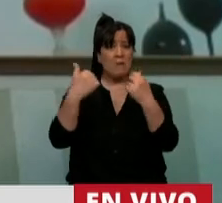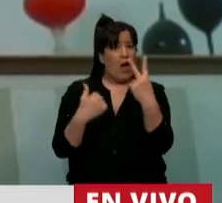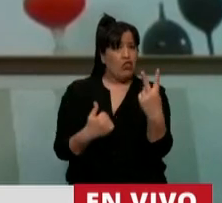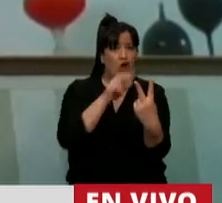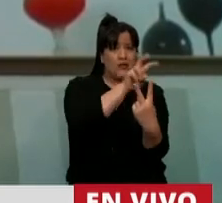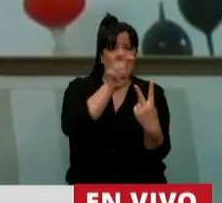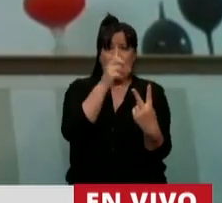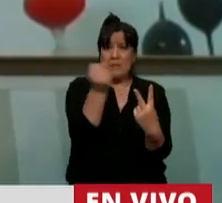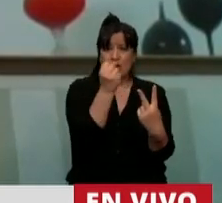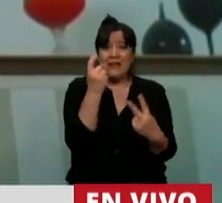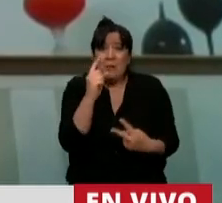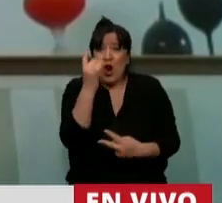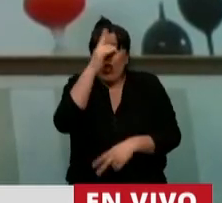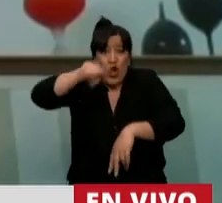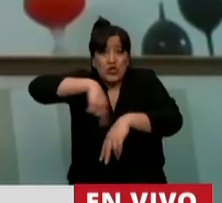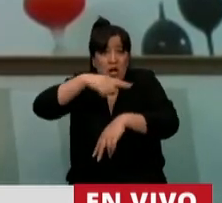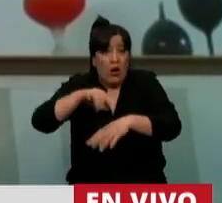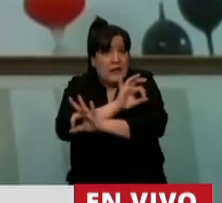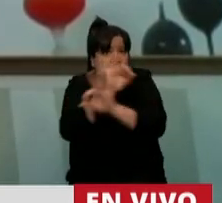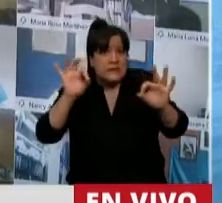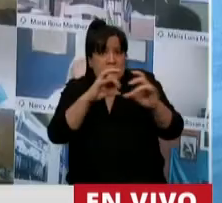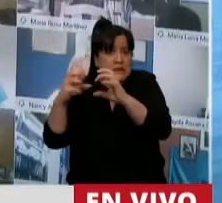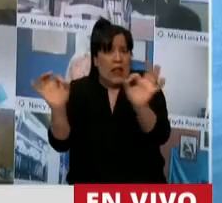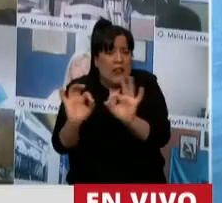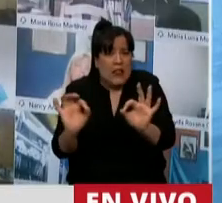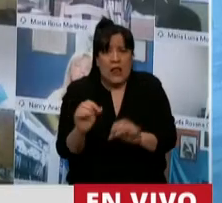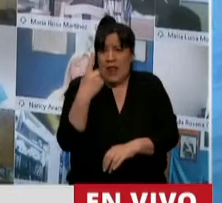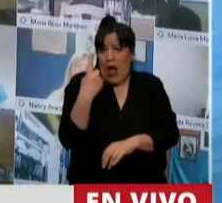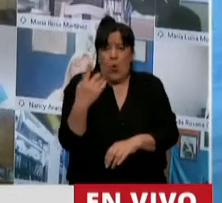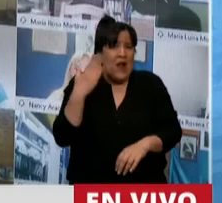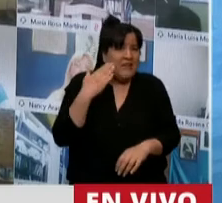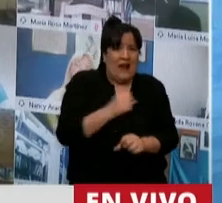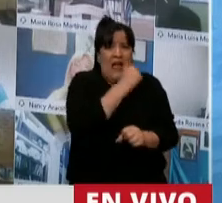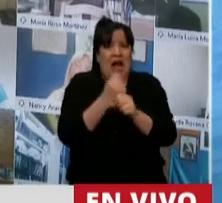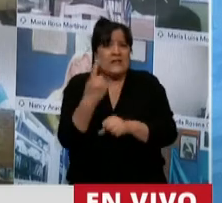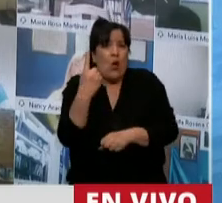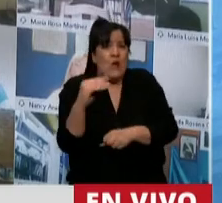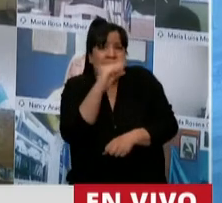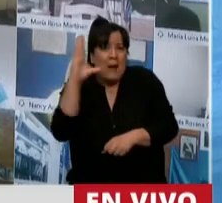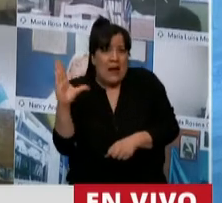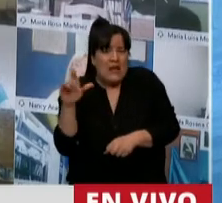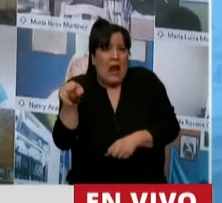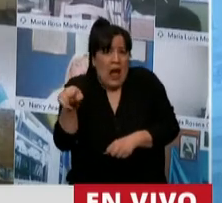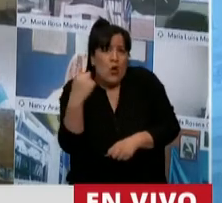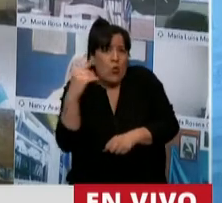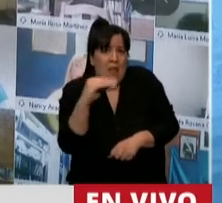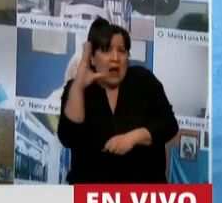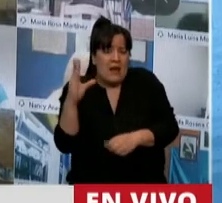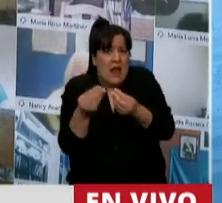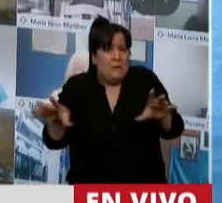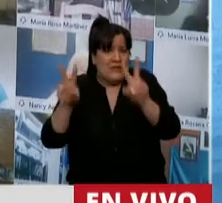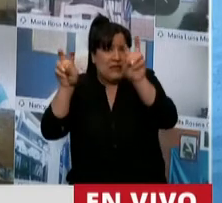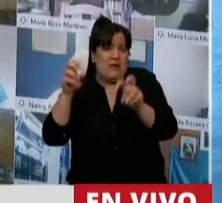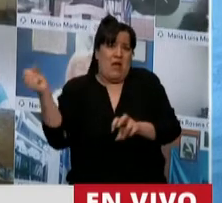importantes y en 12 horas no pudimos entrar a tratar el tema, de la 1 de la tarde a la 1 de la mañana, que fue cuando empezamos a tratar este tema tan